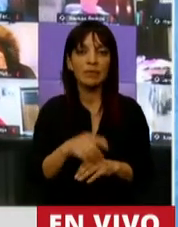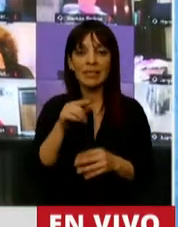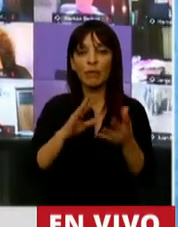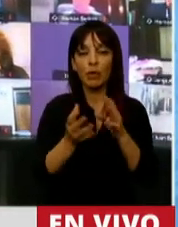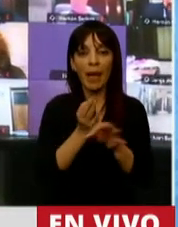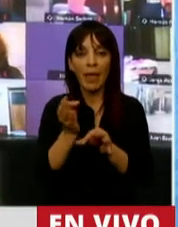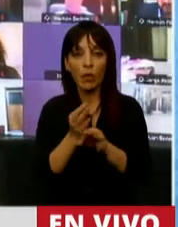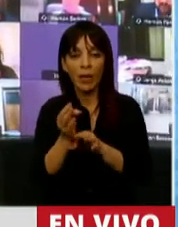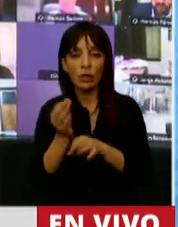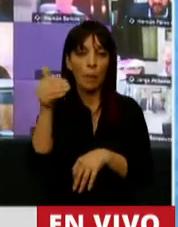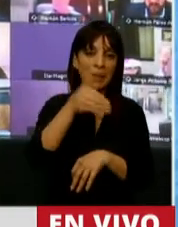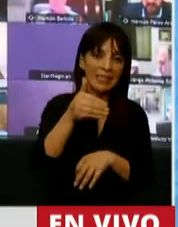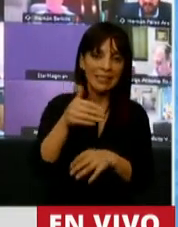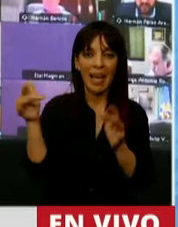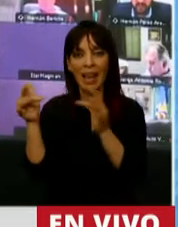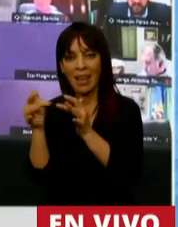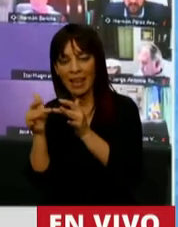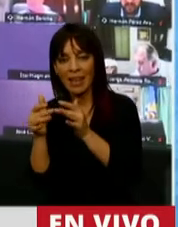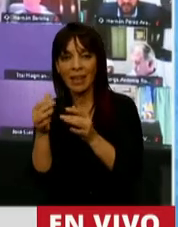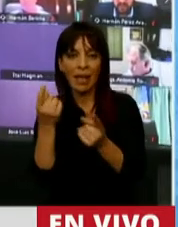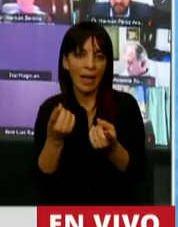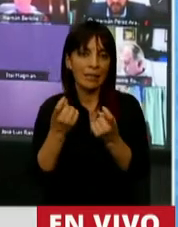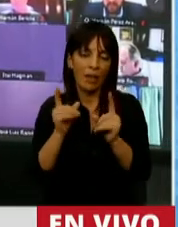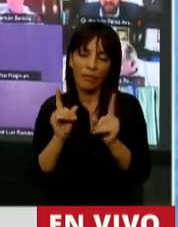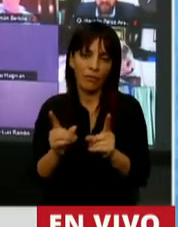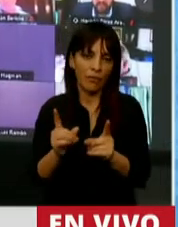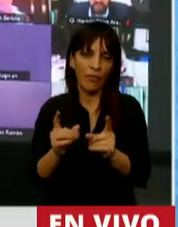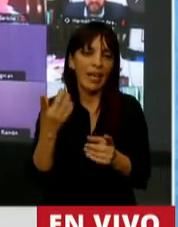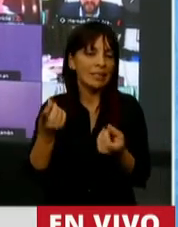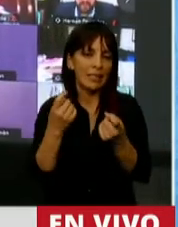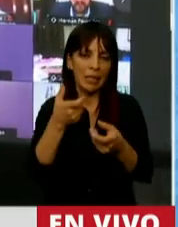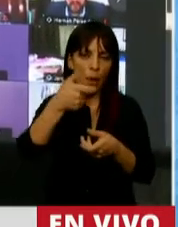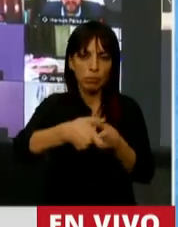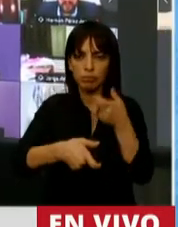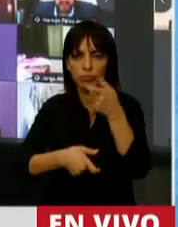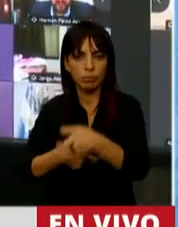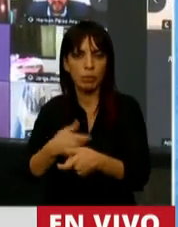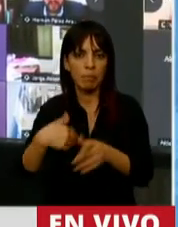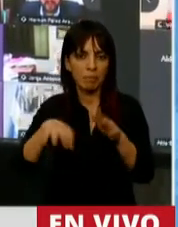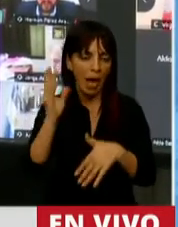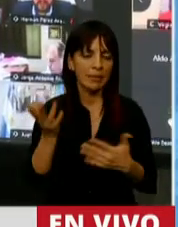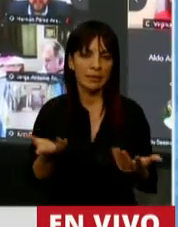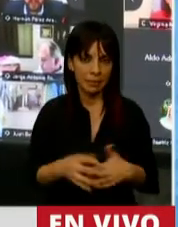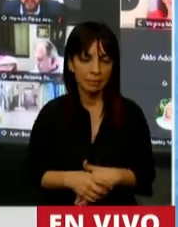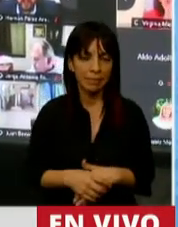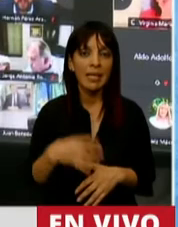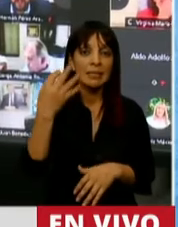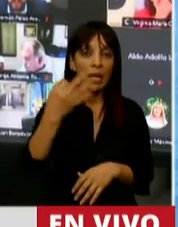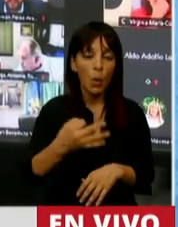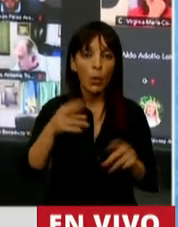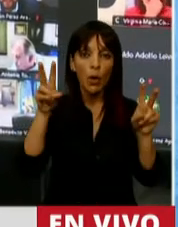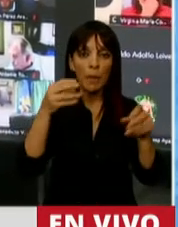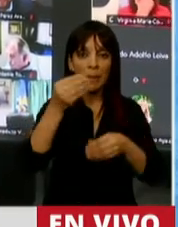llegó para quedarse y que es necesario invertir y invertir cada vez más? Seguramente, cuando tratemos el